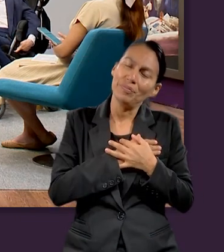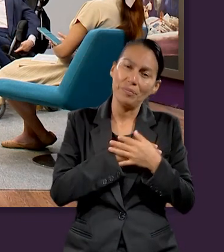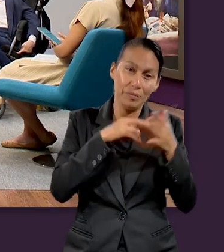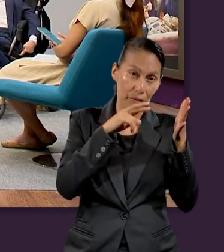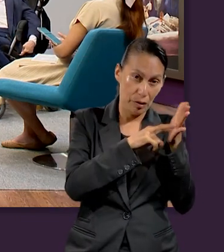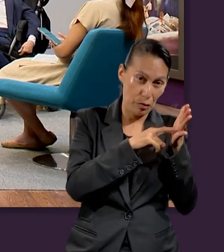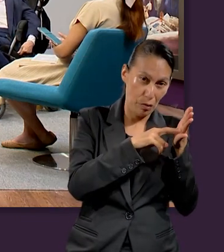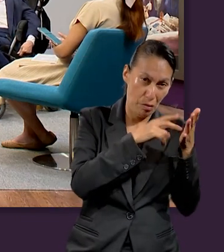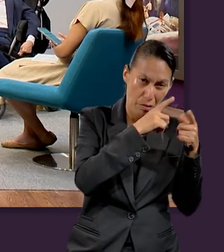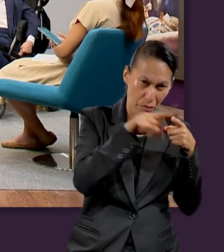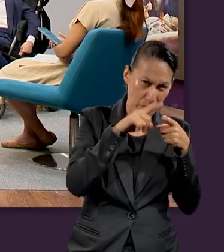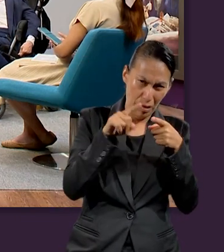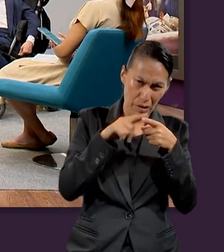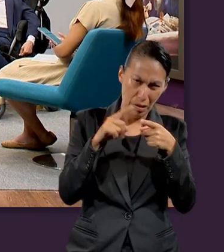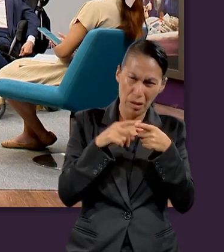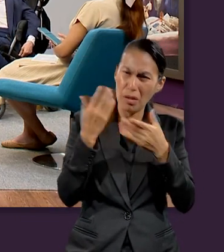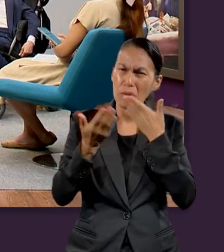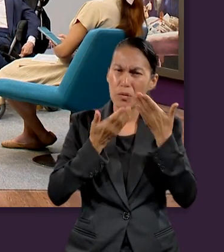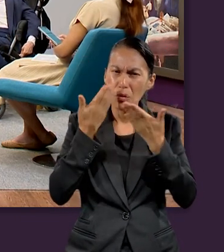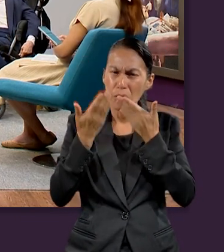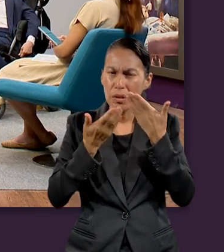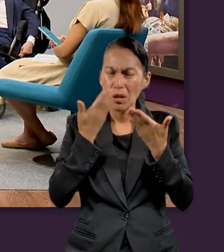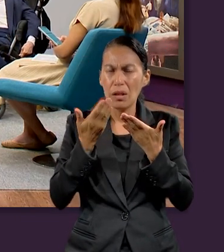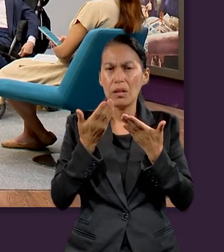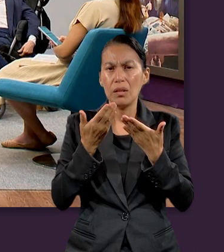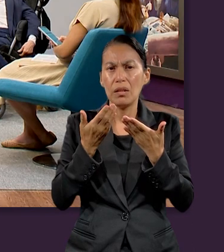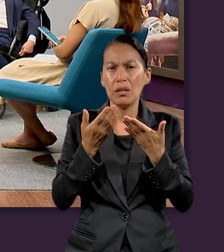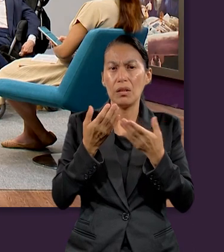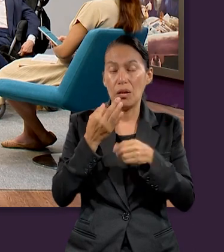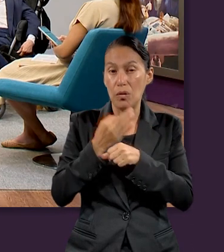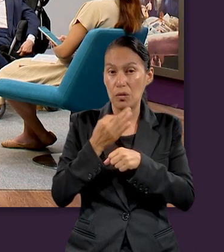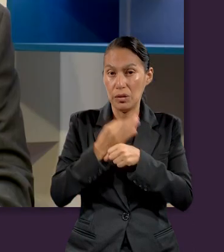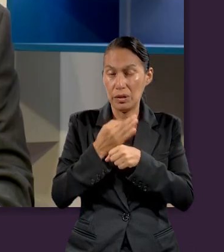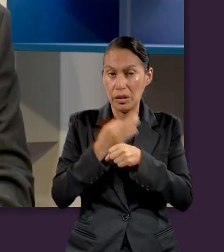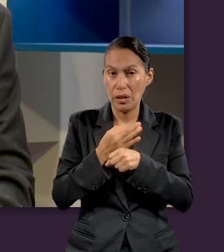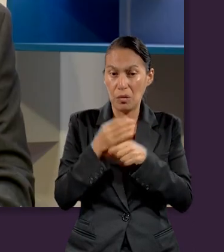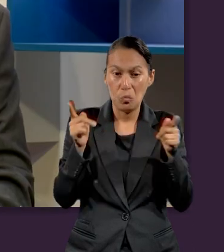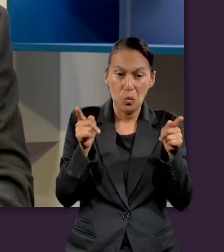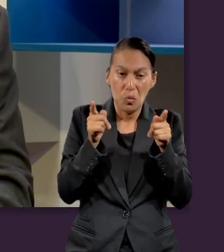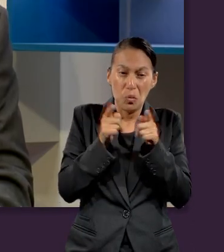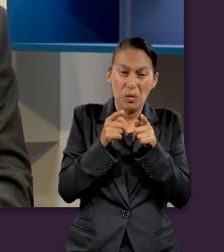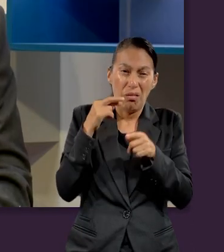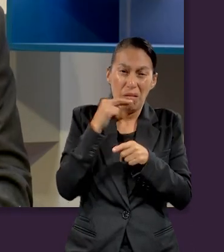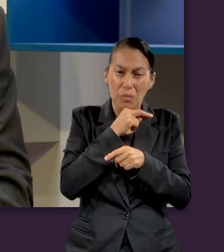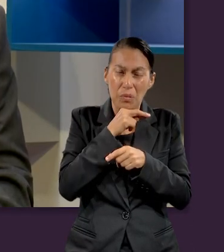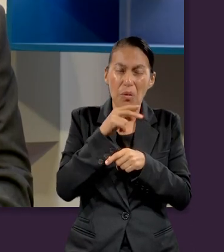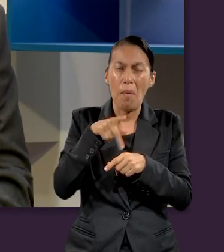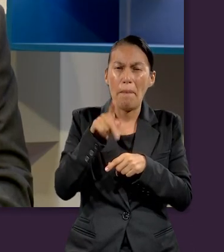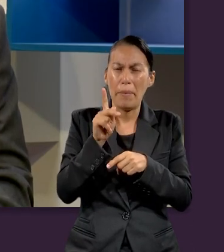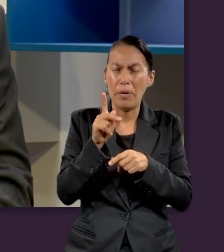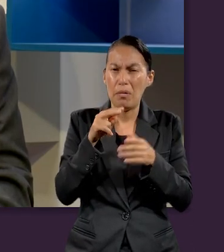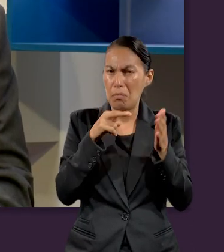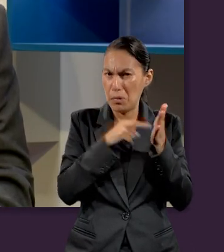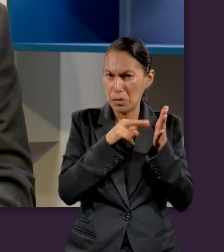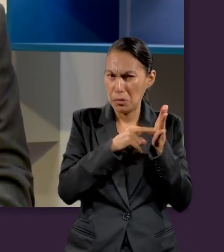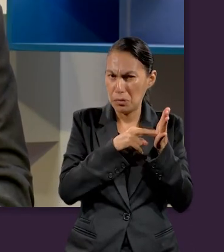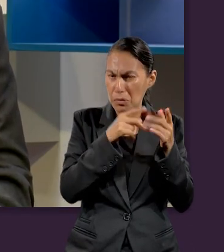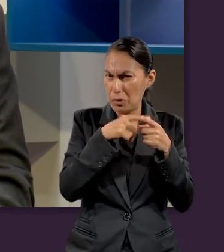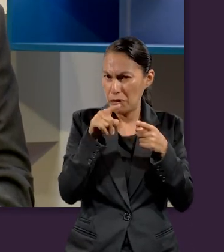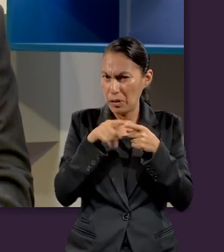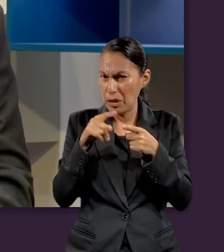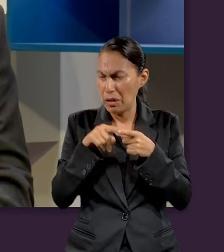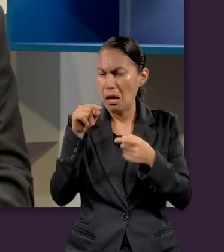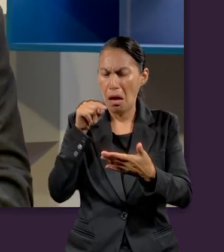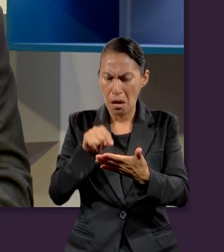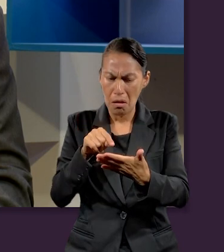hay varios versículos que hemos estado estudiando, que por razón de la brevedad de este estudio, pero hay